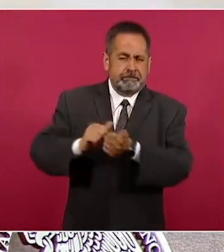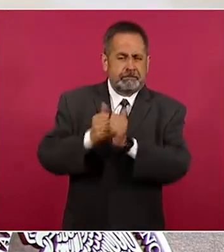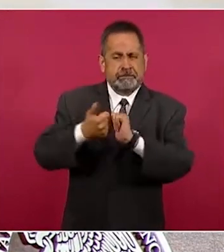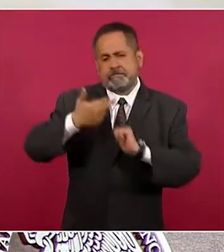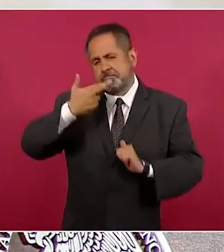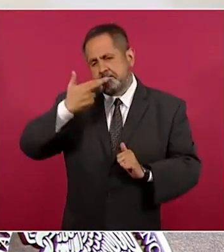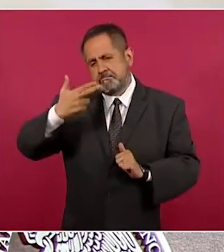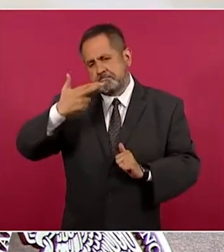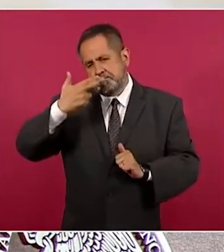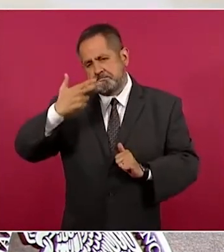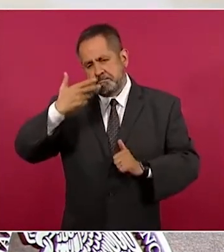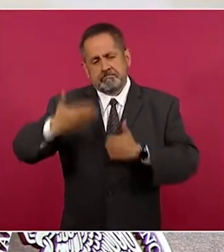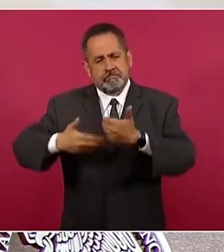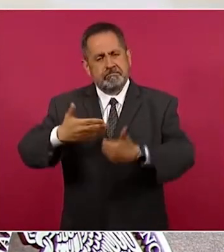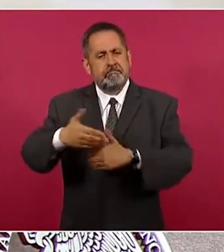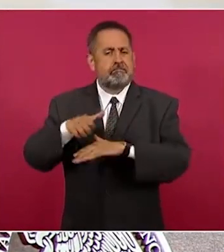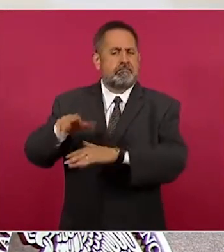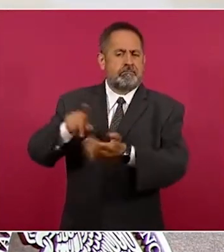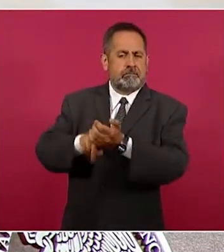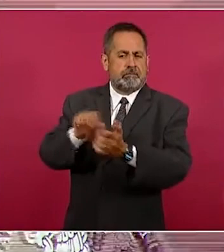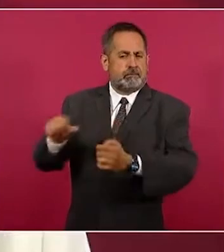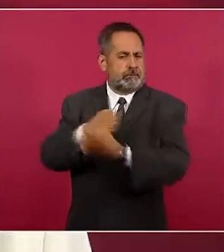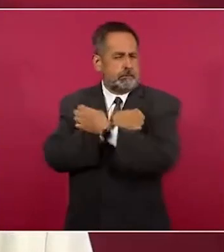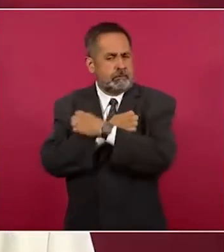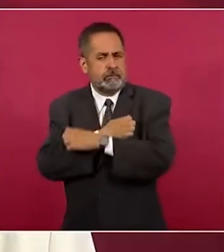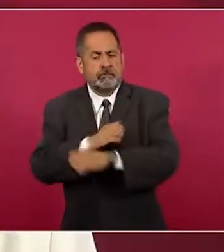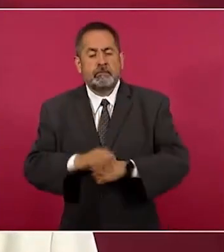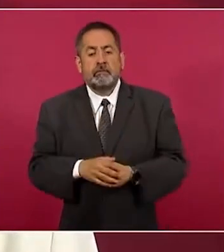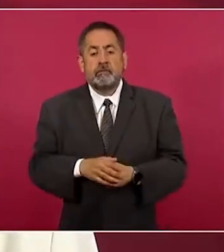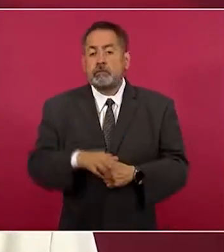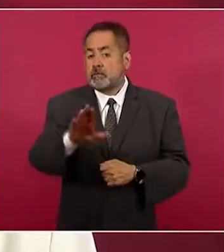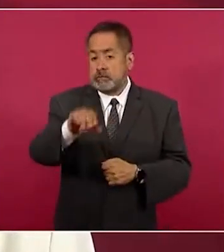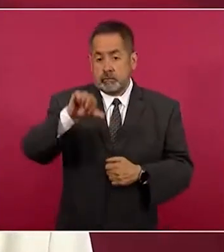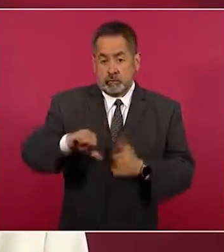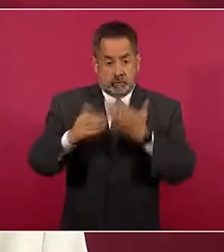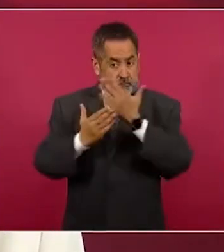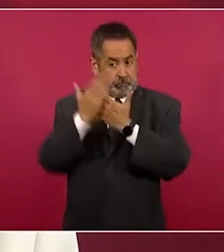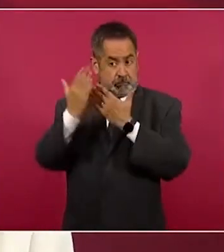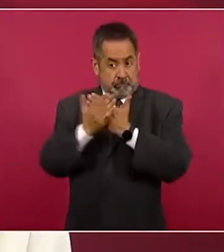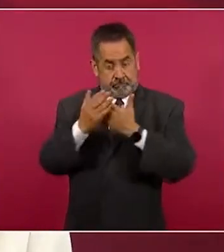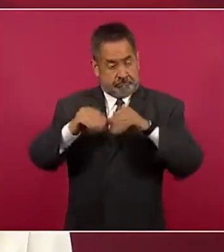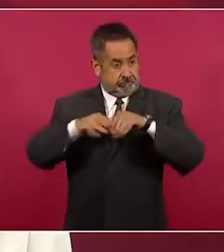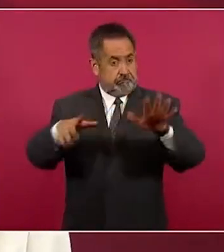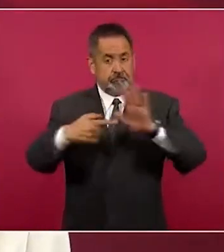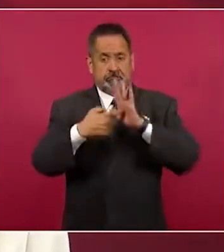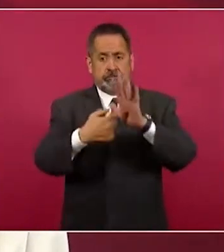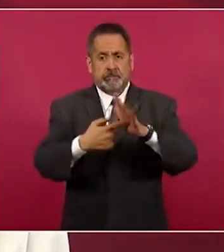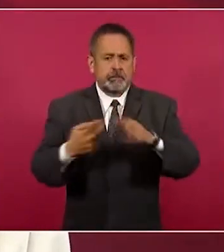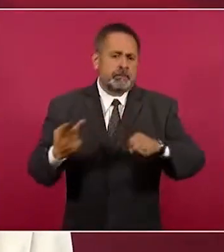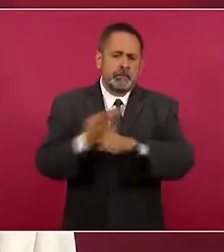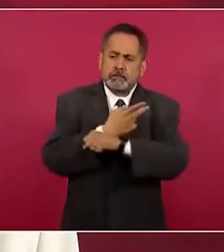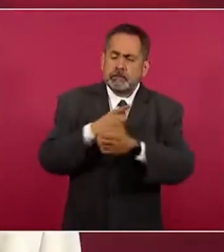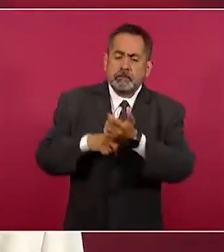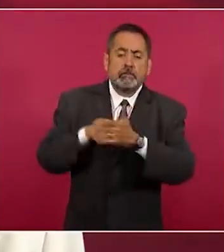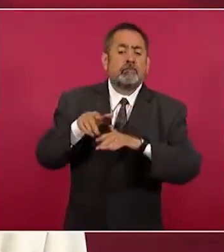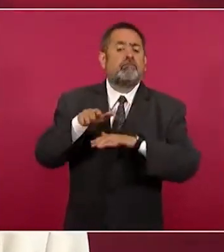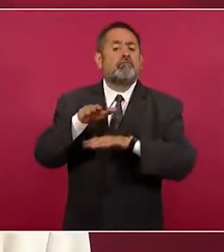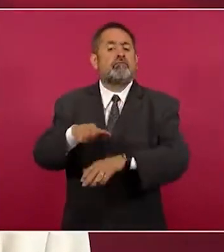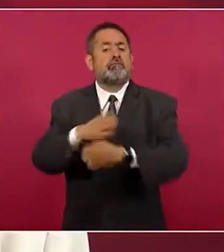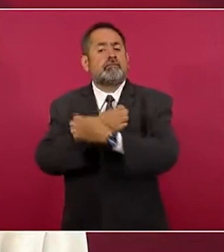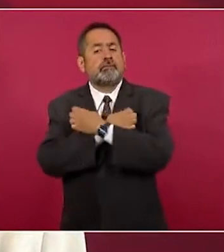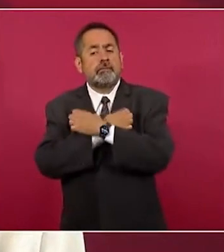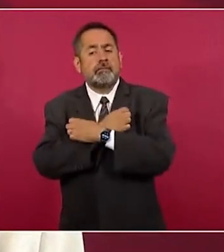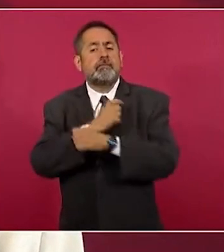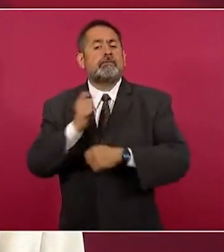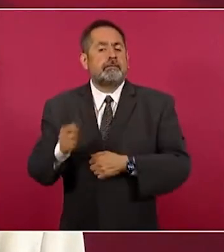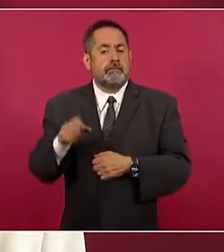La Escuela es Nuestra, que de alguna manera ya se estará trabajando y se estará incrementando para que con ello se logre